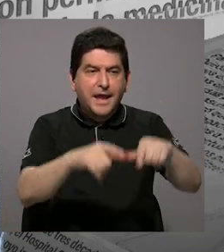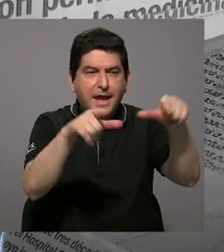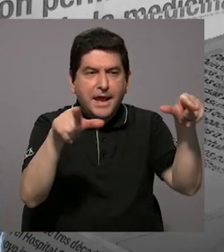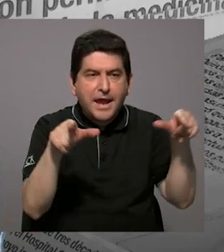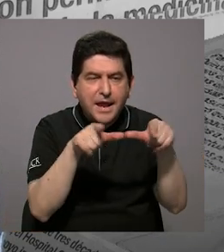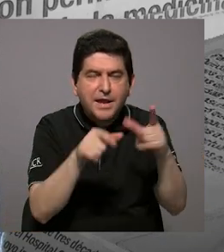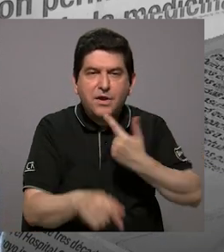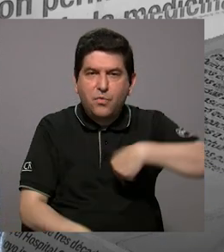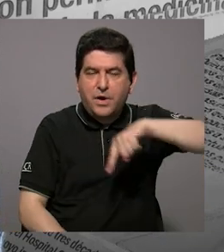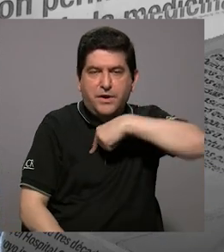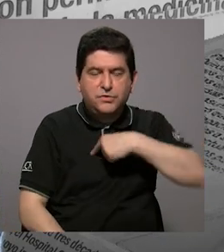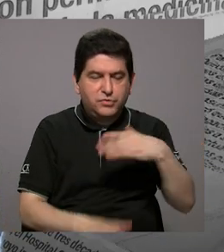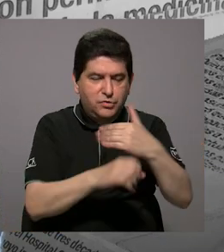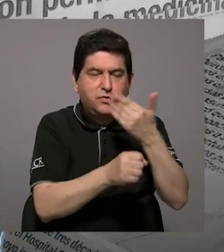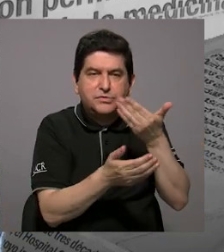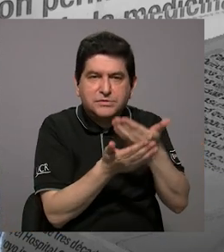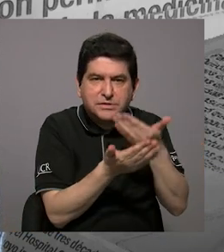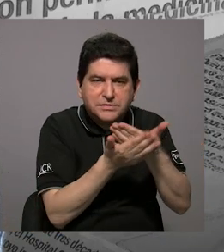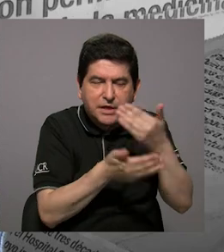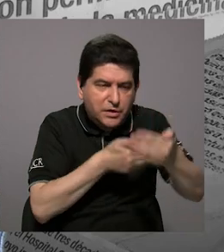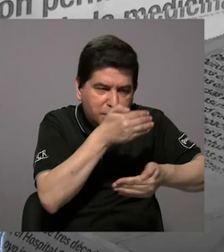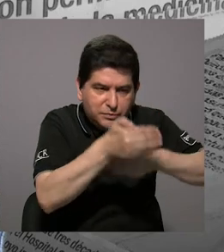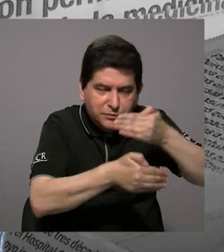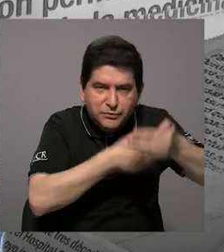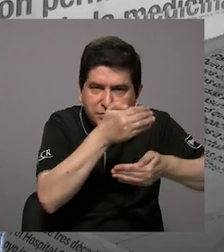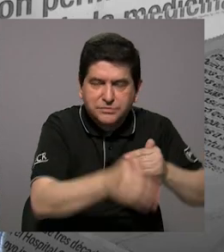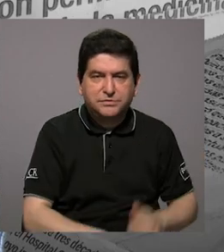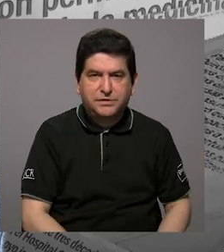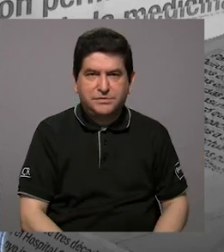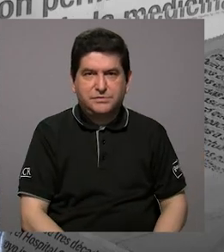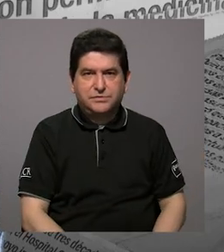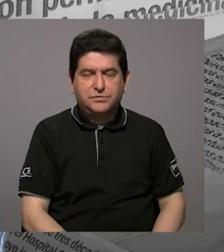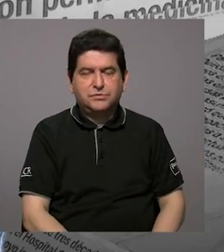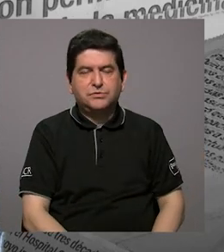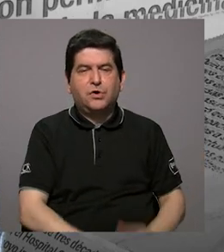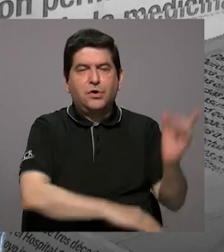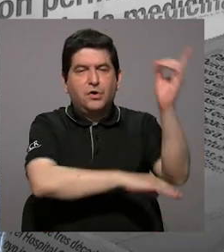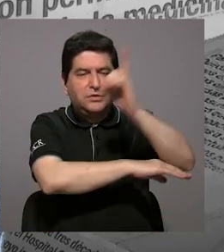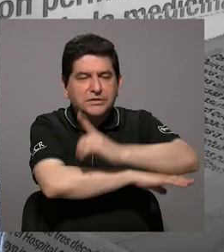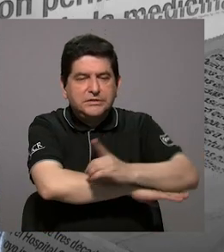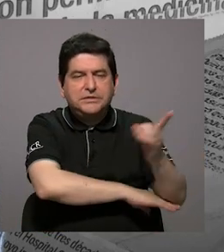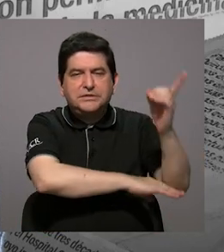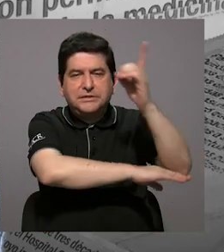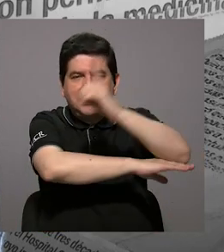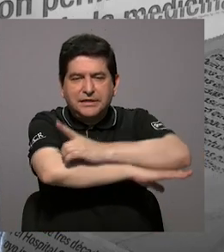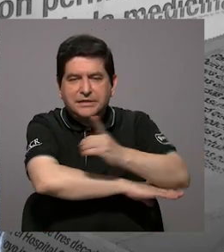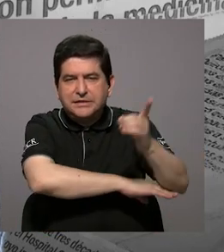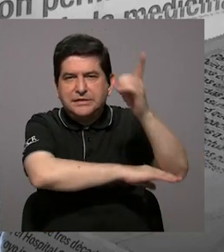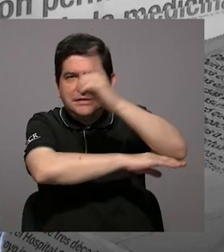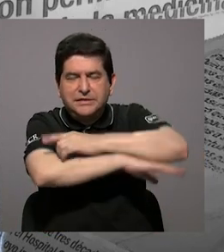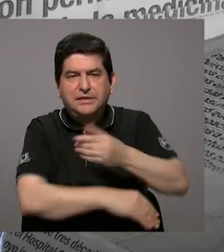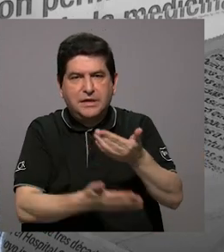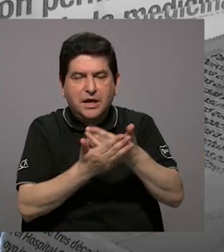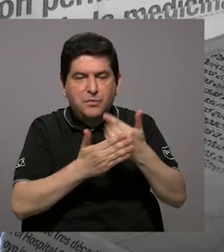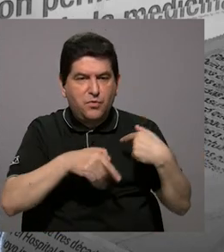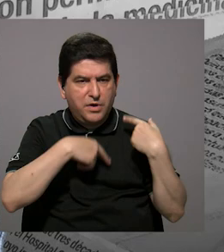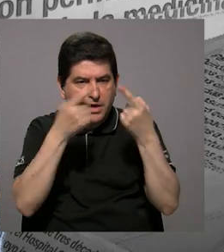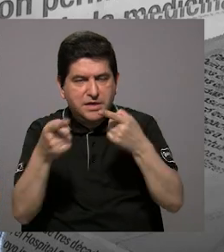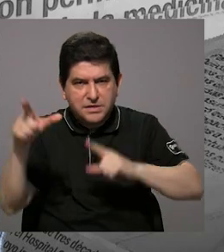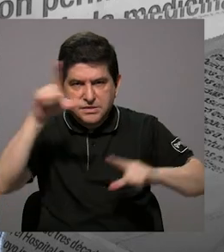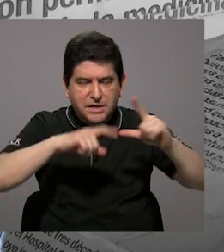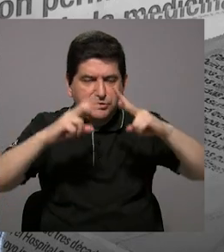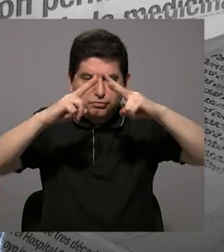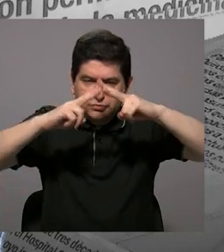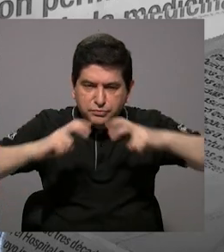los lugares donde nosotros muestreamos, conforme pasaban los días y llevábamos muestras al